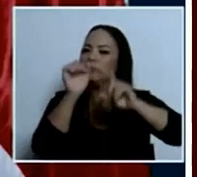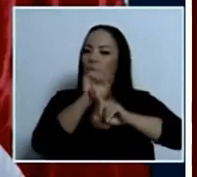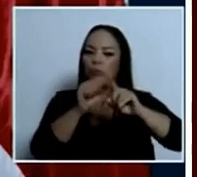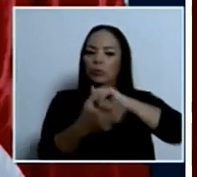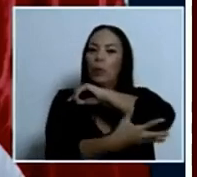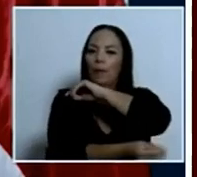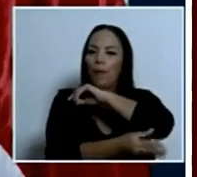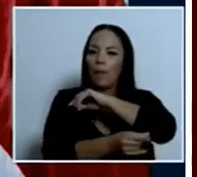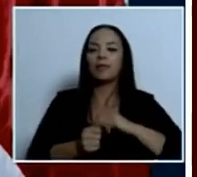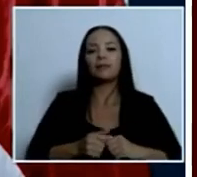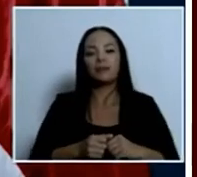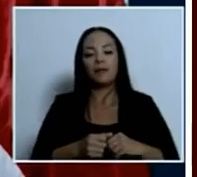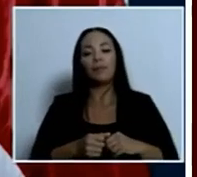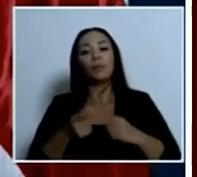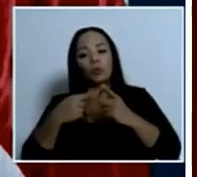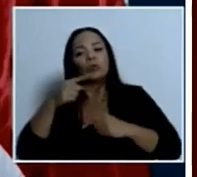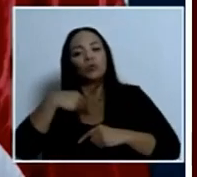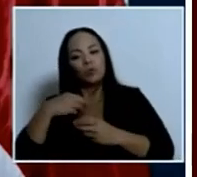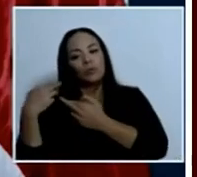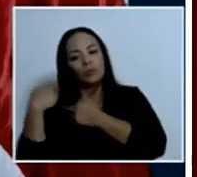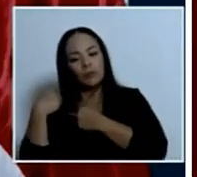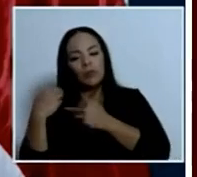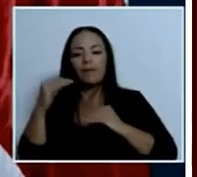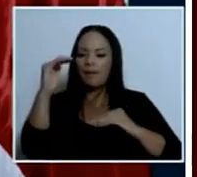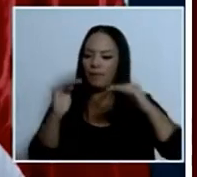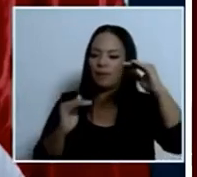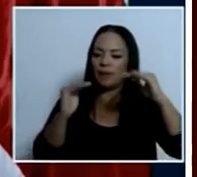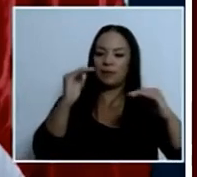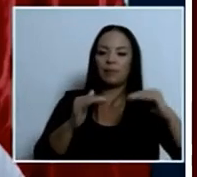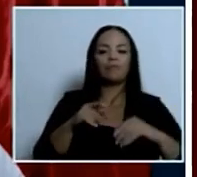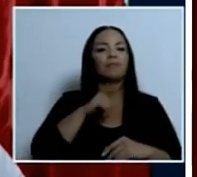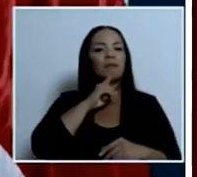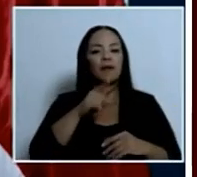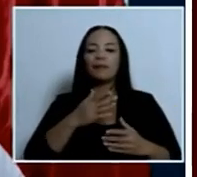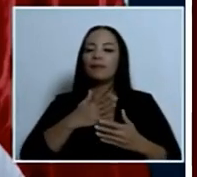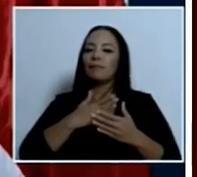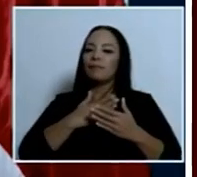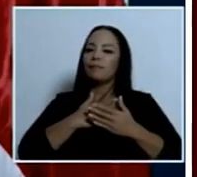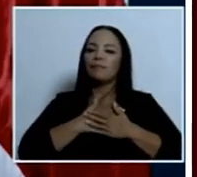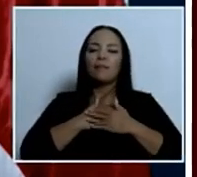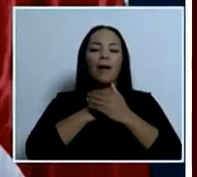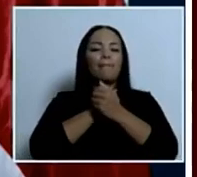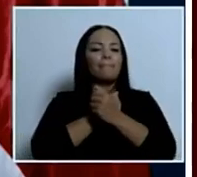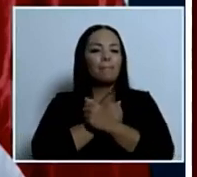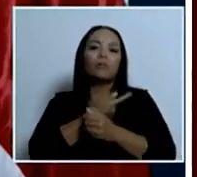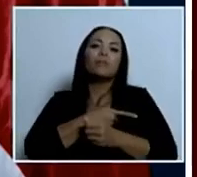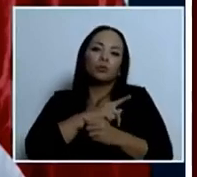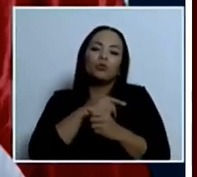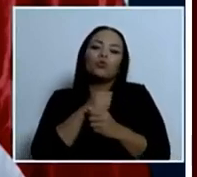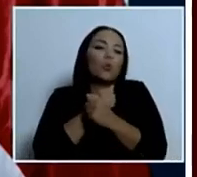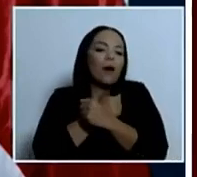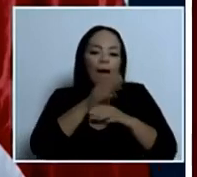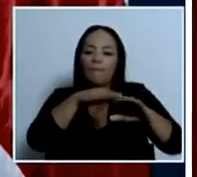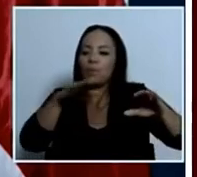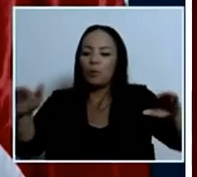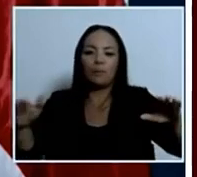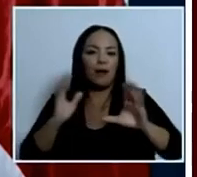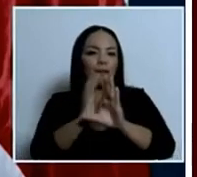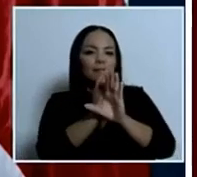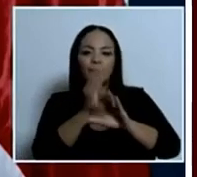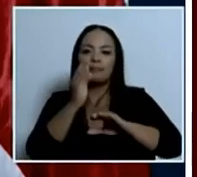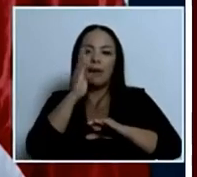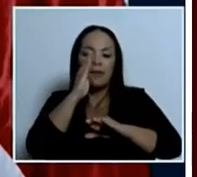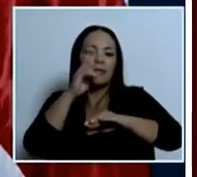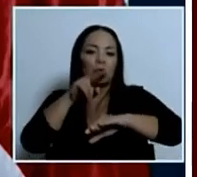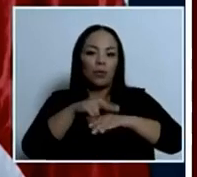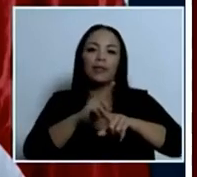responsabilidad y para serle muy franco mi amor personal por la madre naturaleza y por los océanos eso es que está pasando